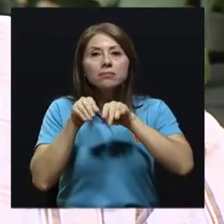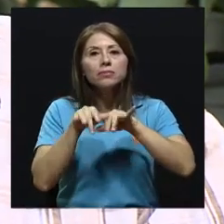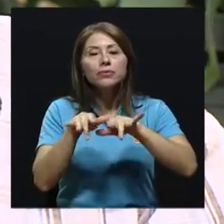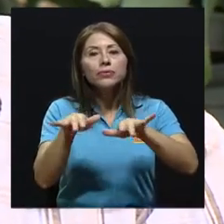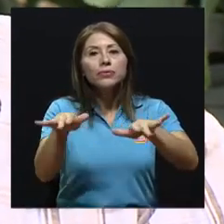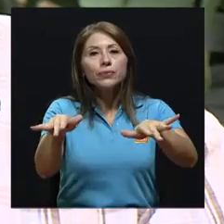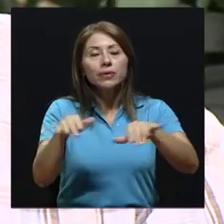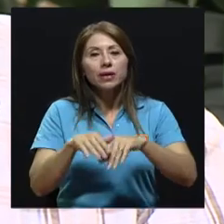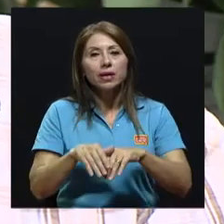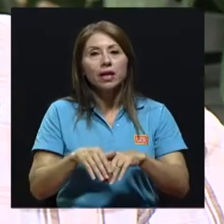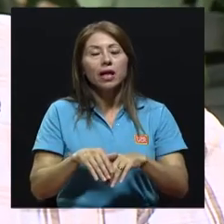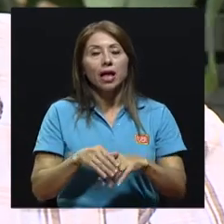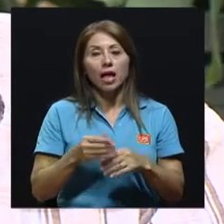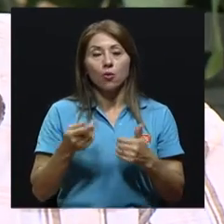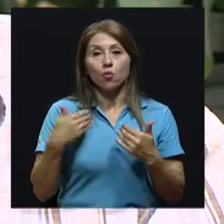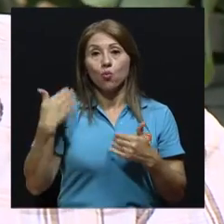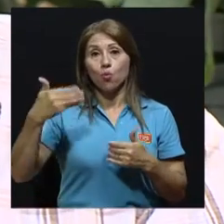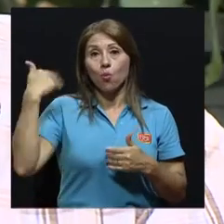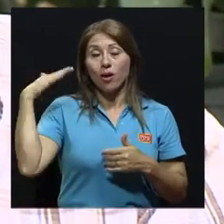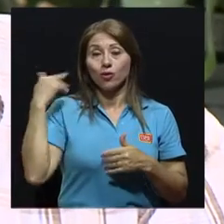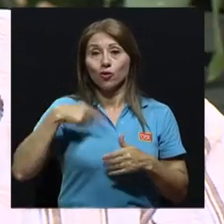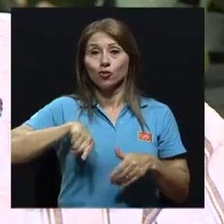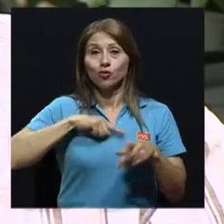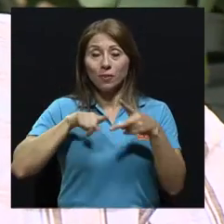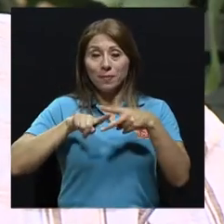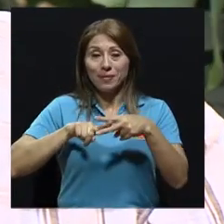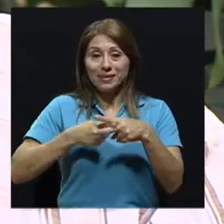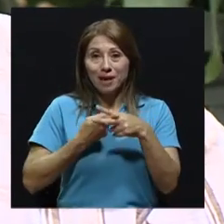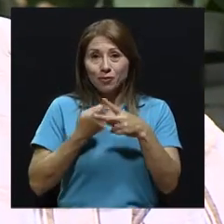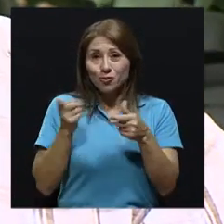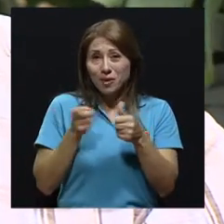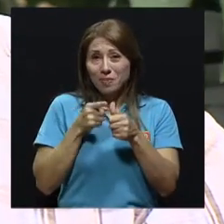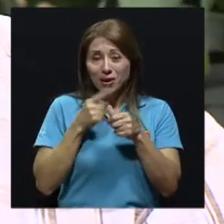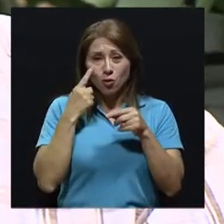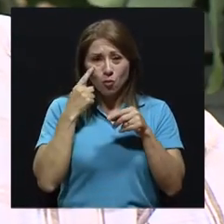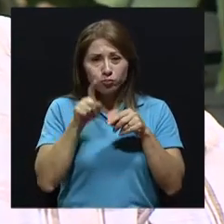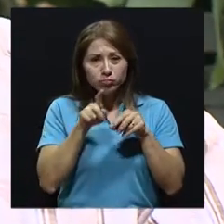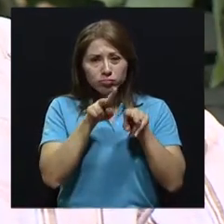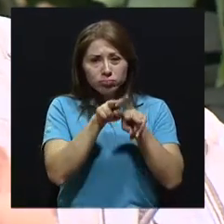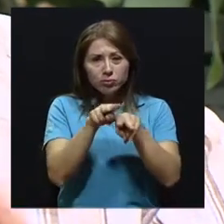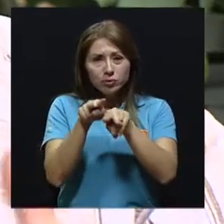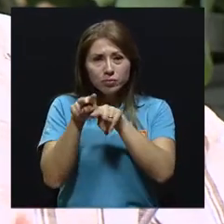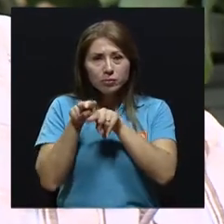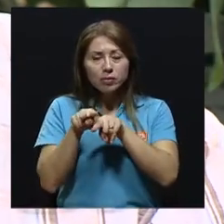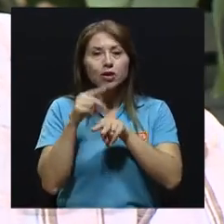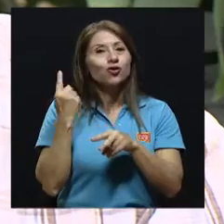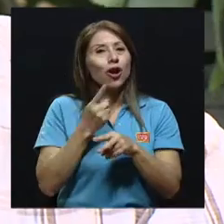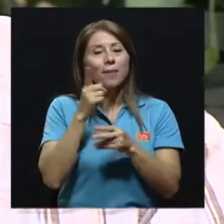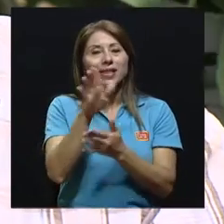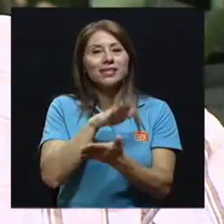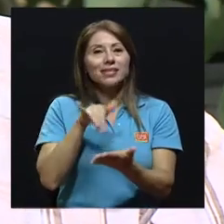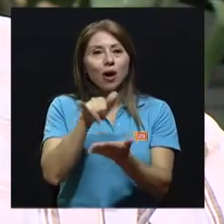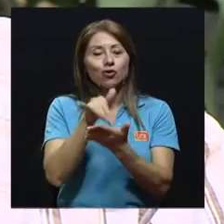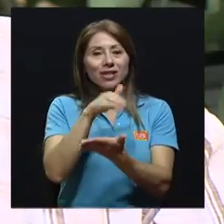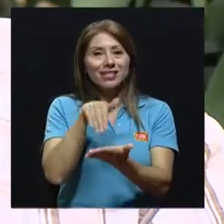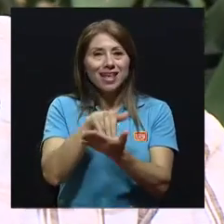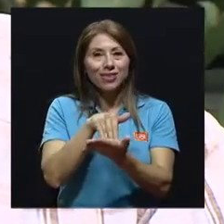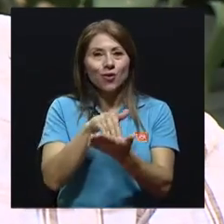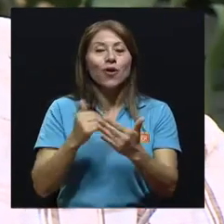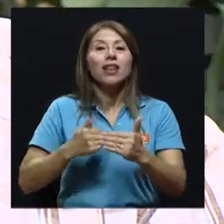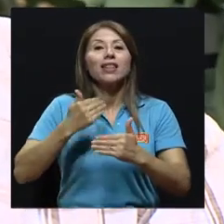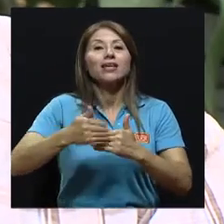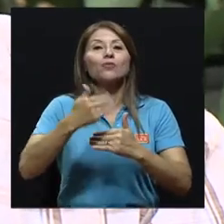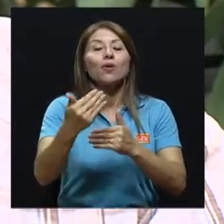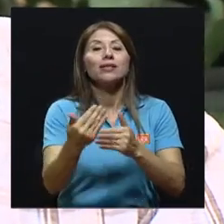arrancamos los primeros monitoreos, arrancaron solo en San José Centro. Conforme fuimos ampliando la red, incluimos